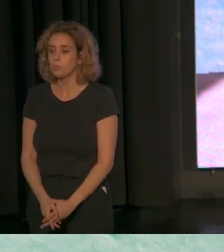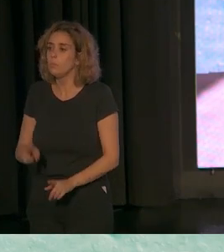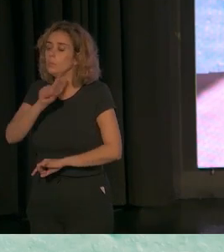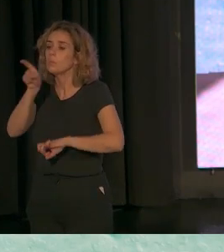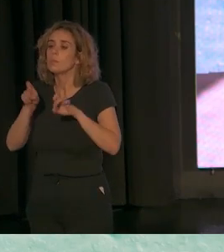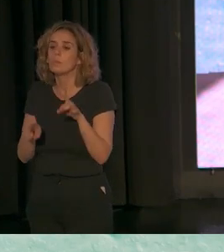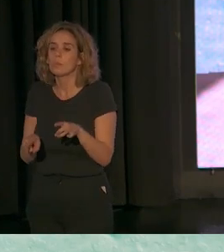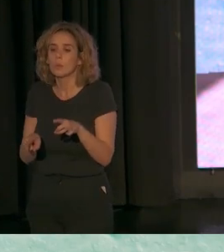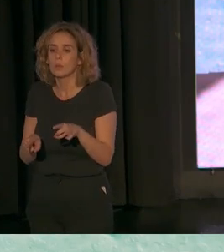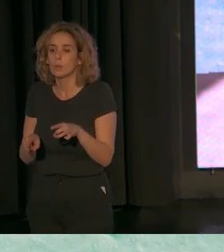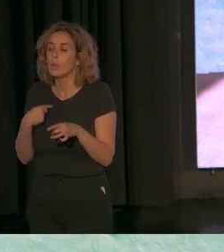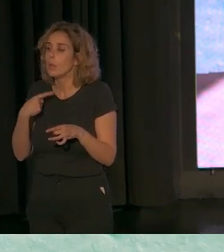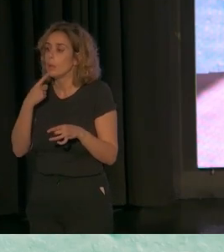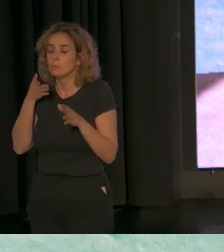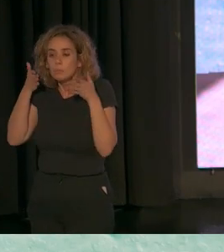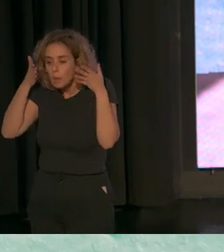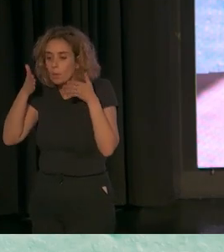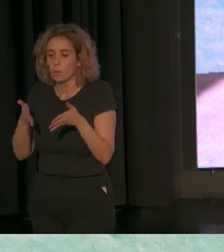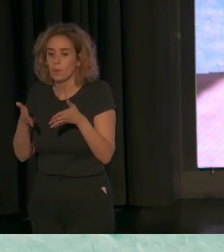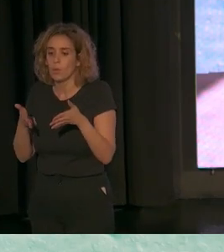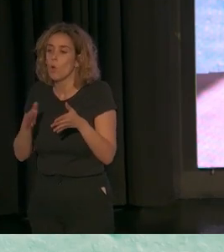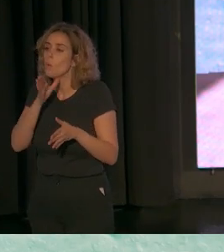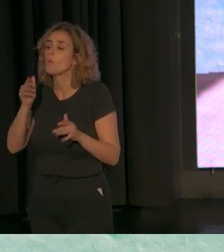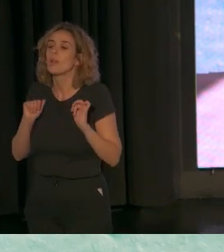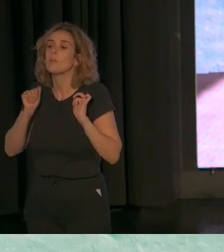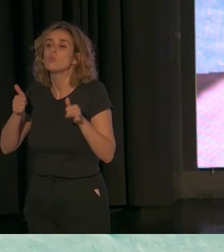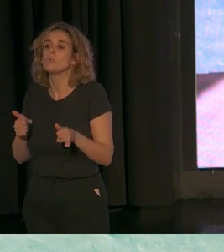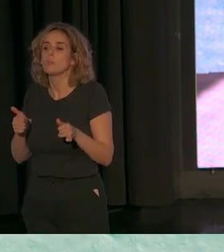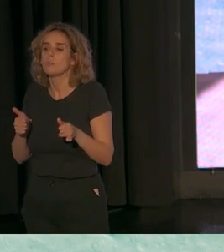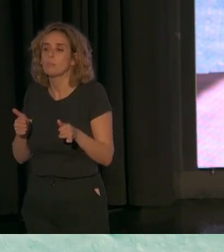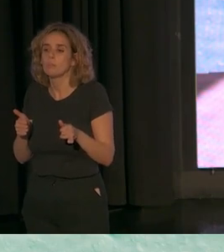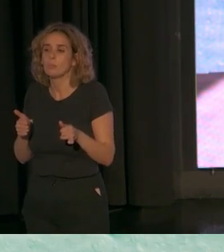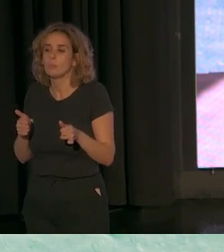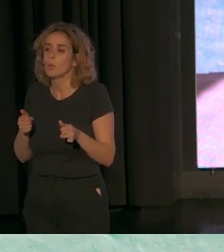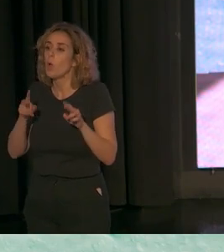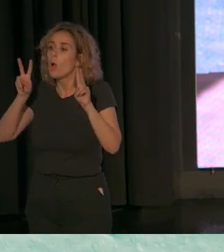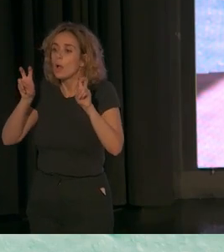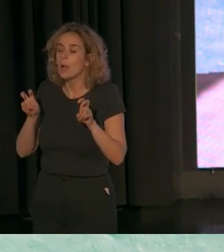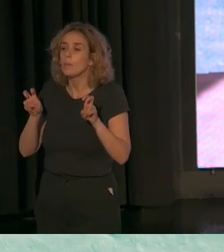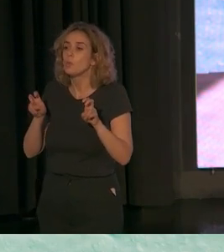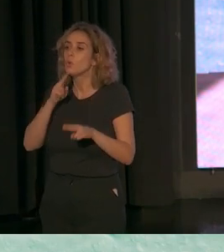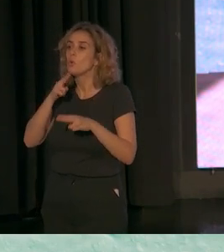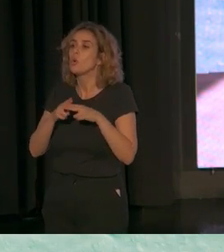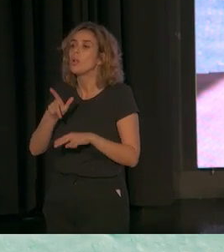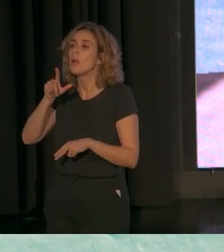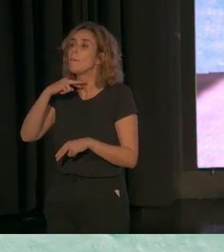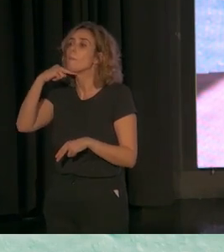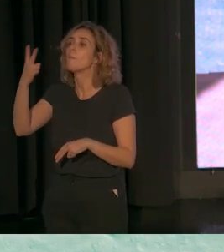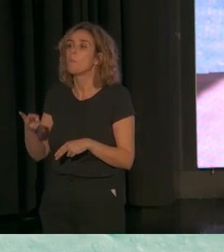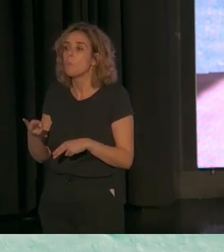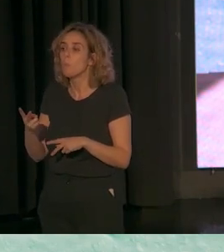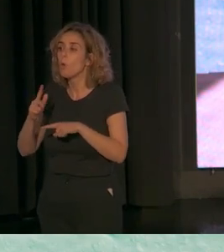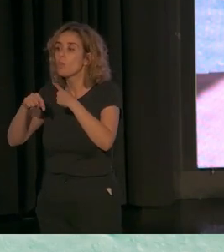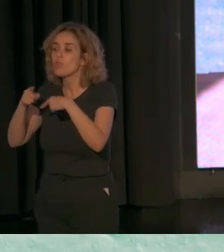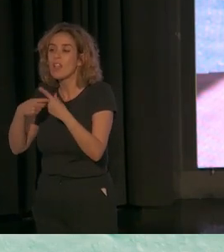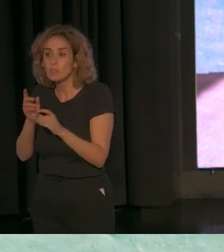pregunta que me hacía, yendo ya al grano, ¿por qué hemos empezado con un capítulo que se llama La voz de